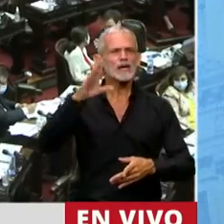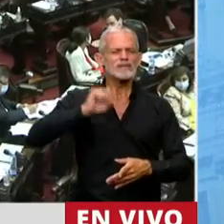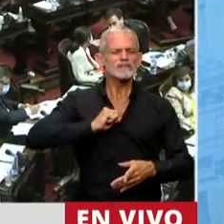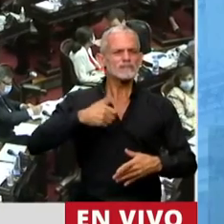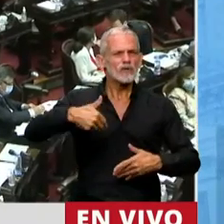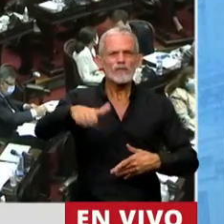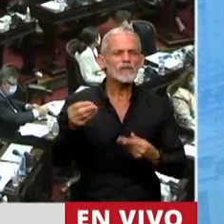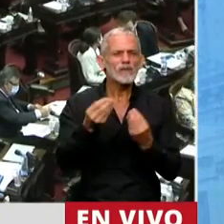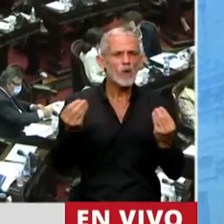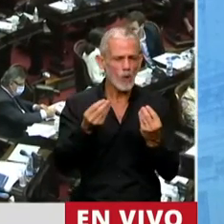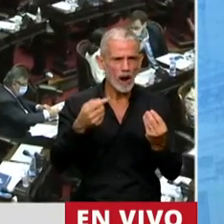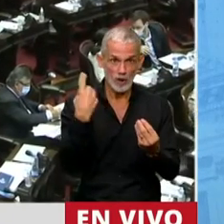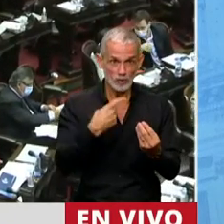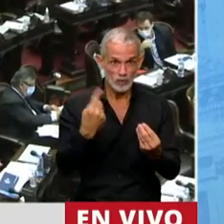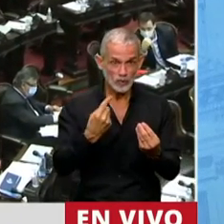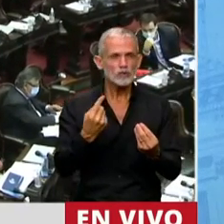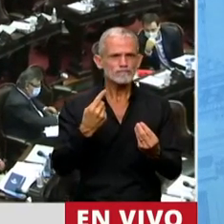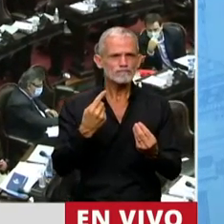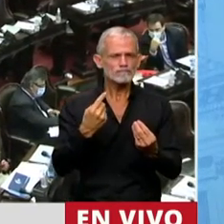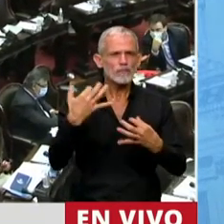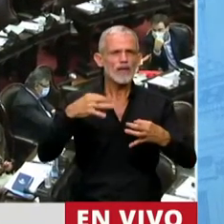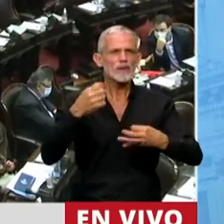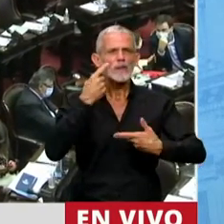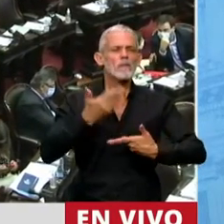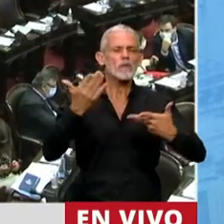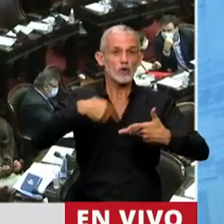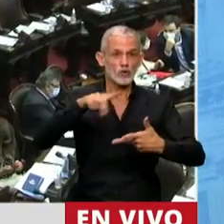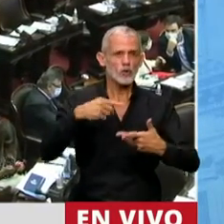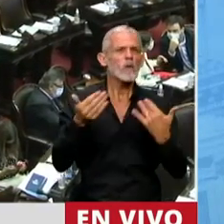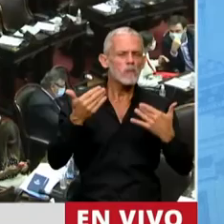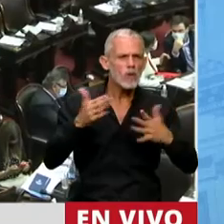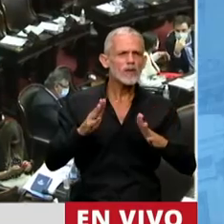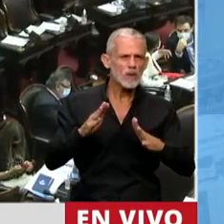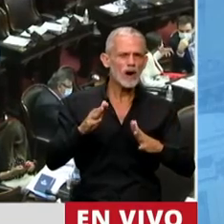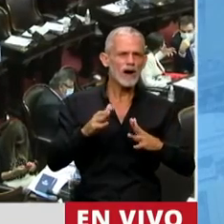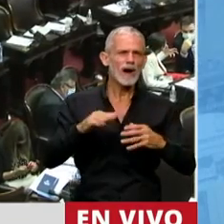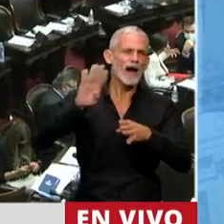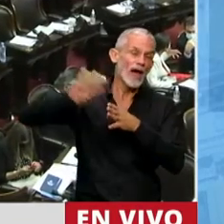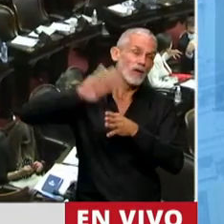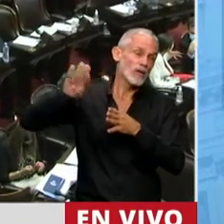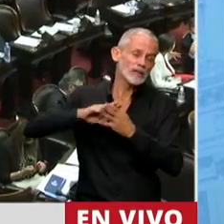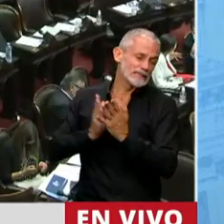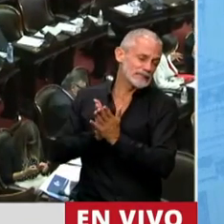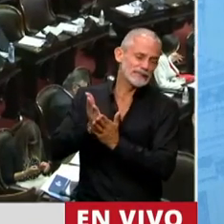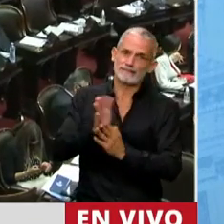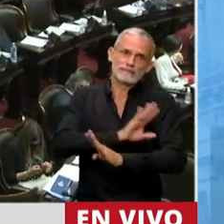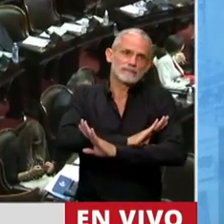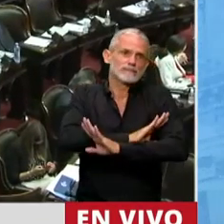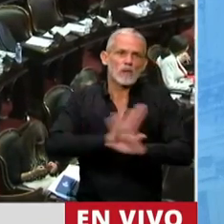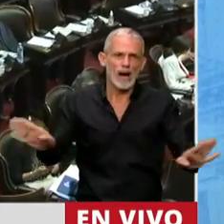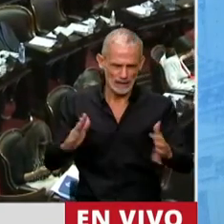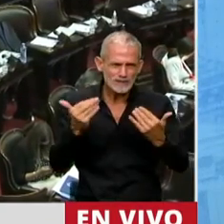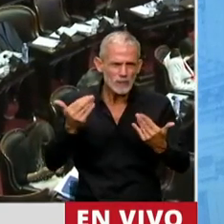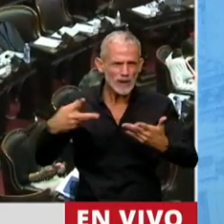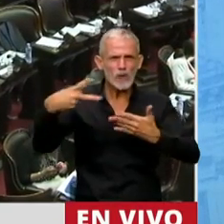por delante es mostrar que somos capaces de romper con el maleficio de la deuda infinita. La deuda infinita